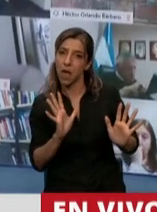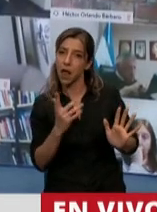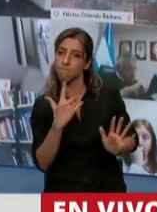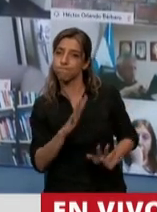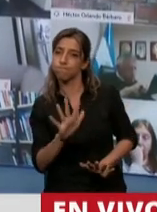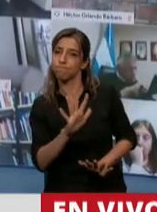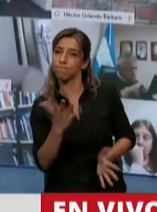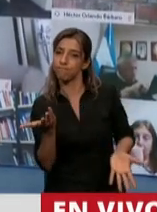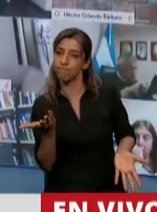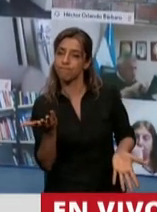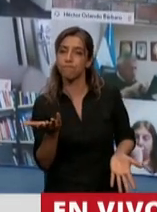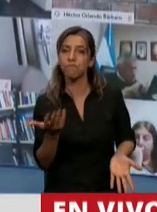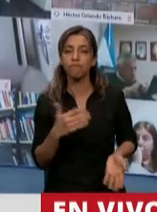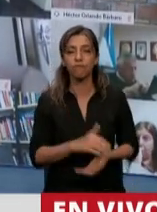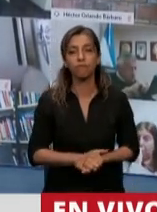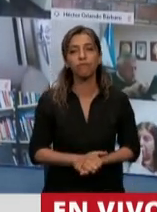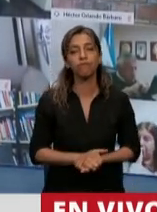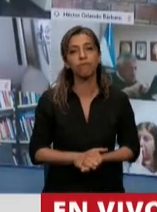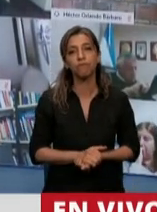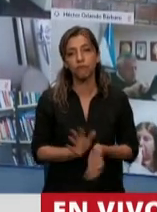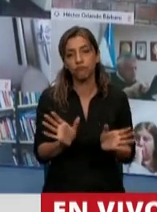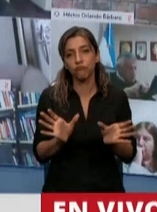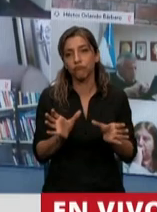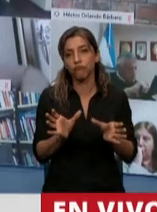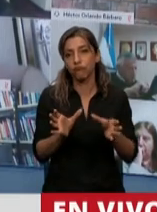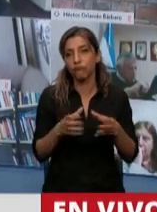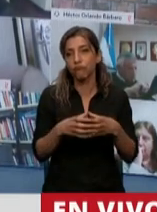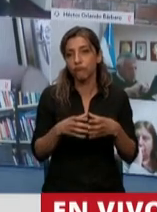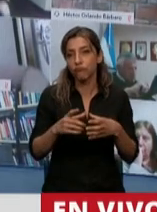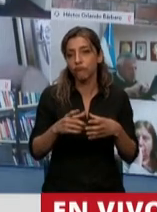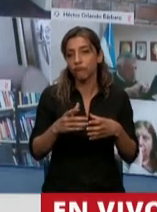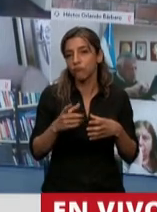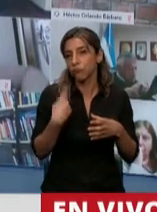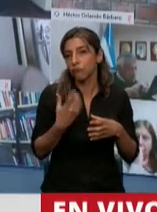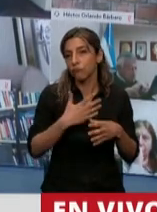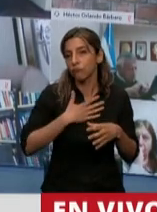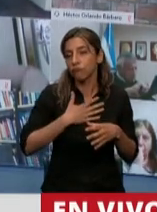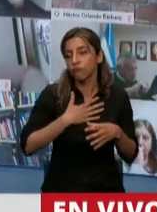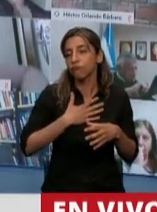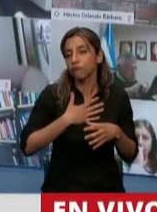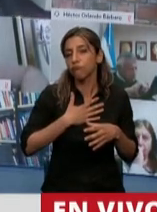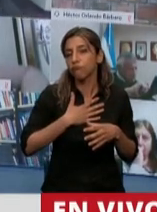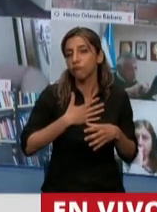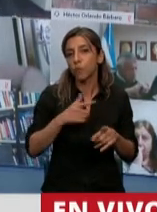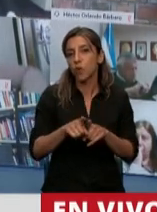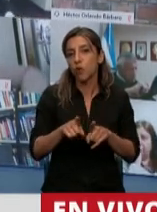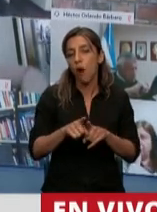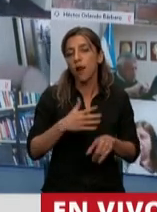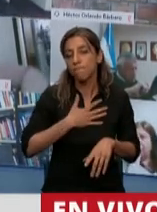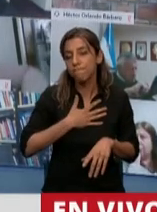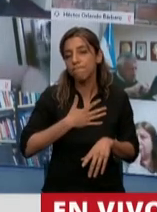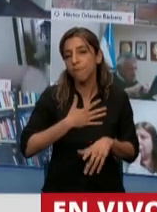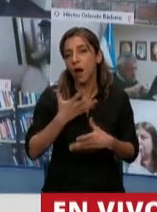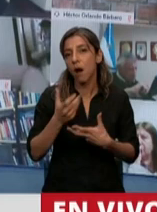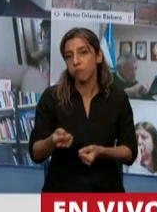se solidariza, por supuesto, con los comentarios que el Presidente hacía recién